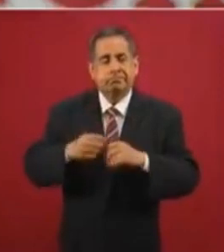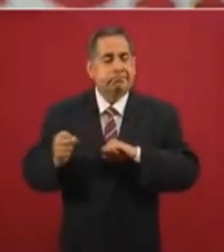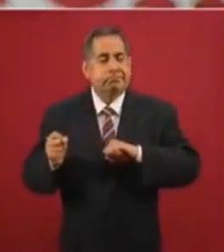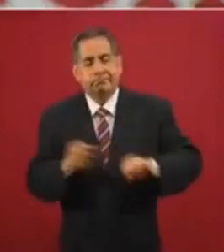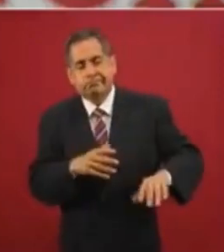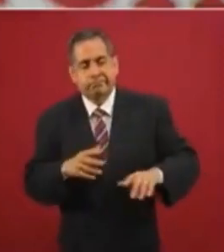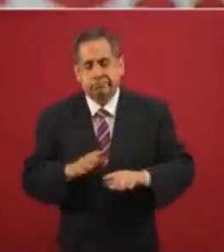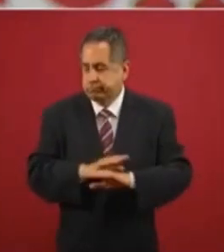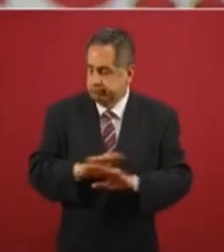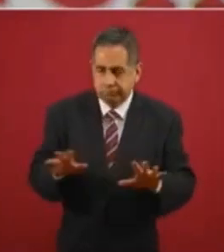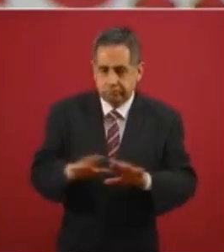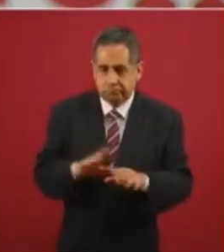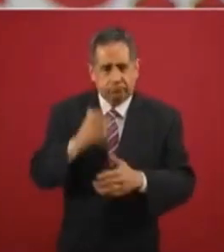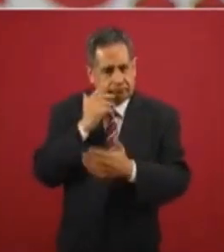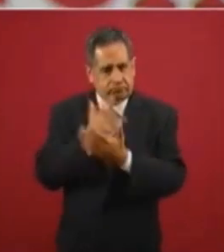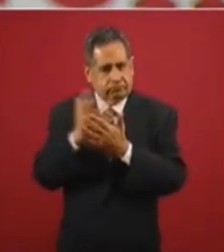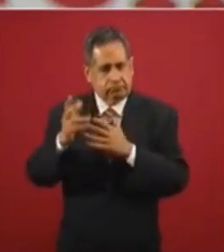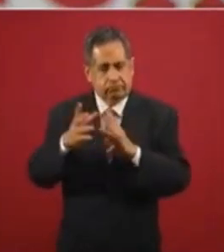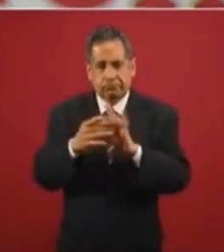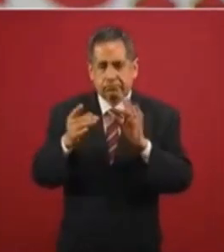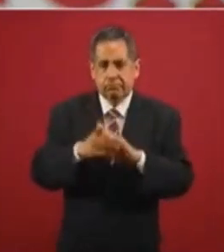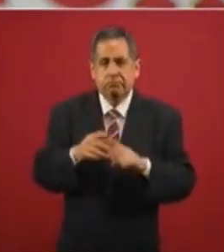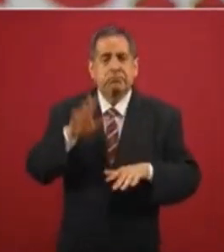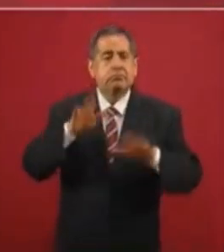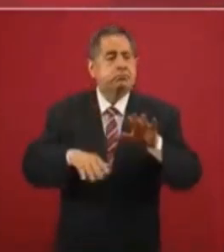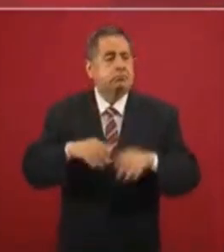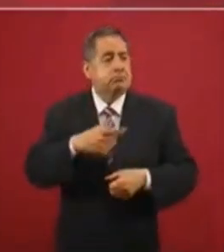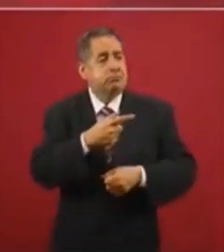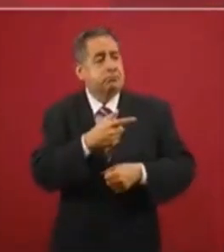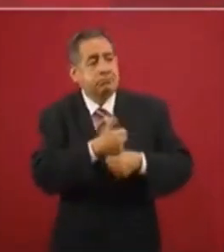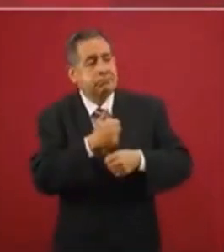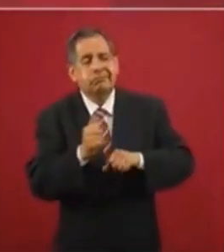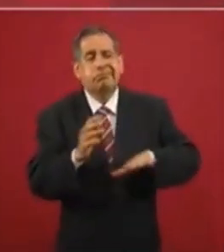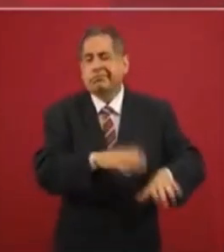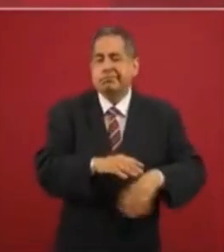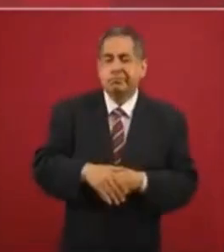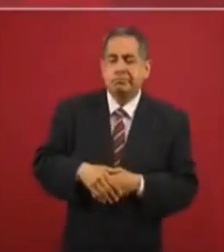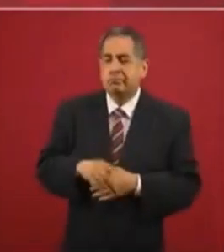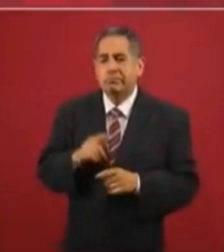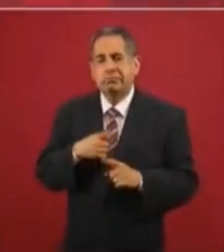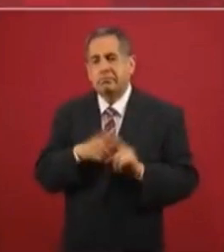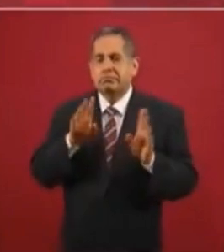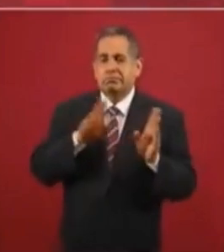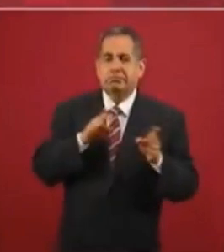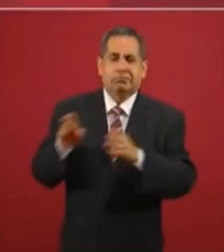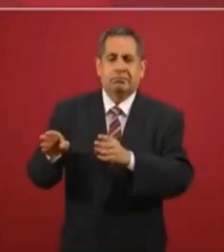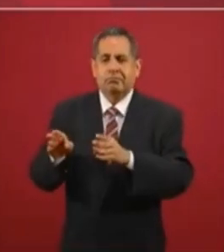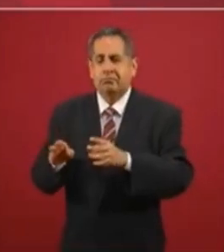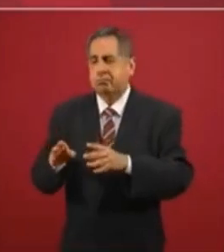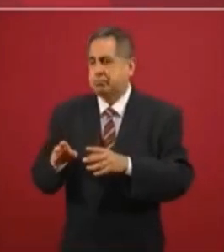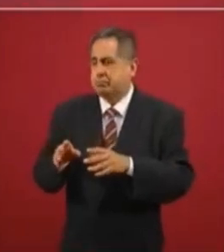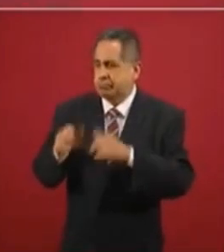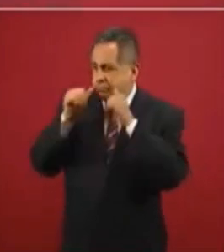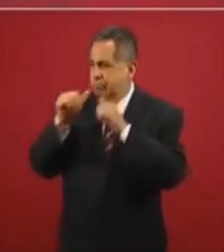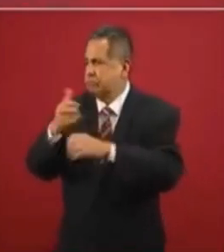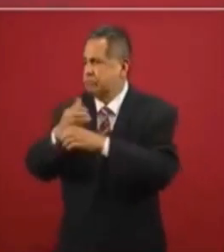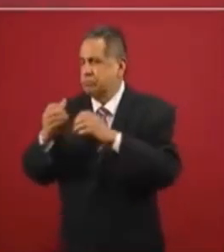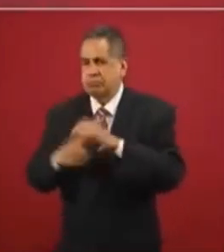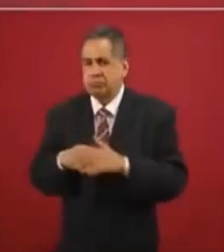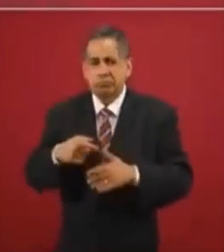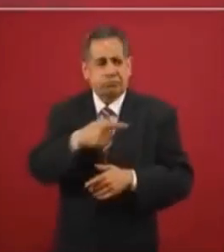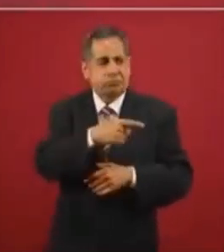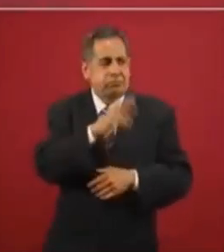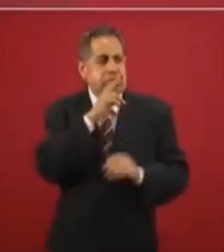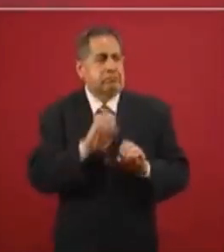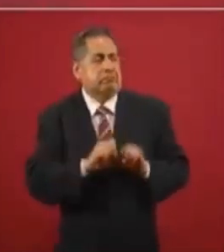significado. Y no quiero exagerarlo, pero se le dio inclusive un entorno de arrumbamiento ante los llamados